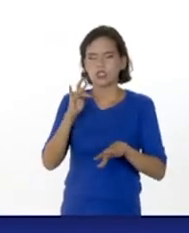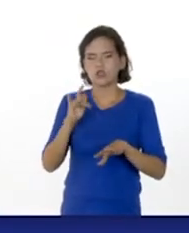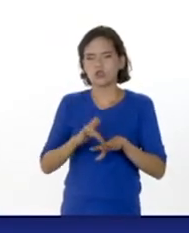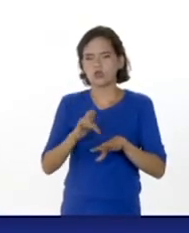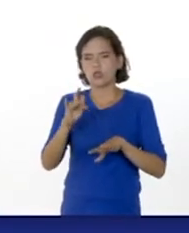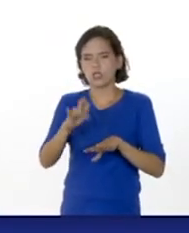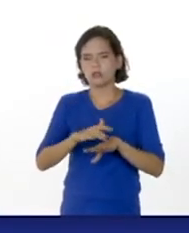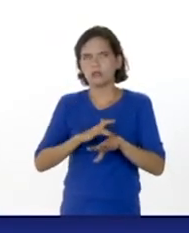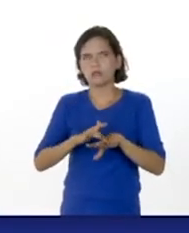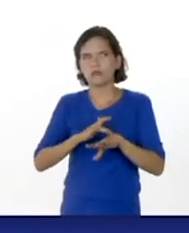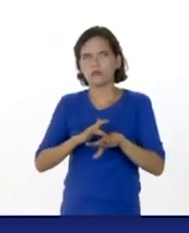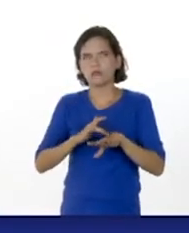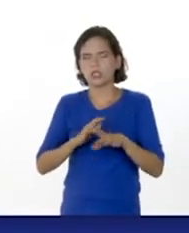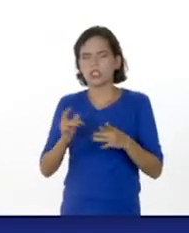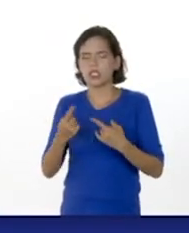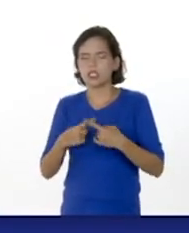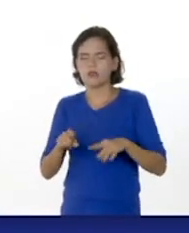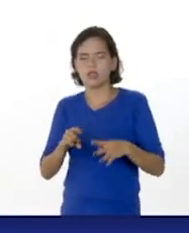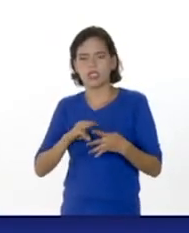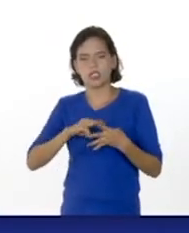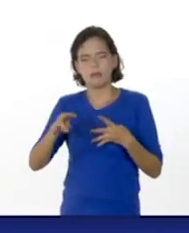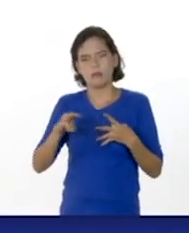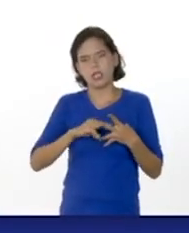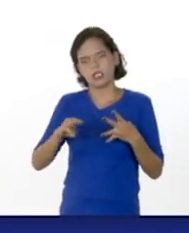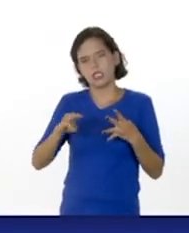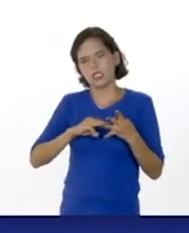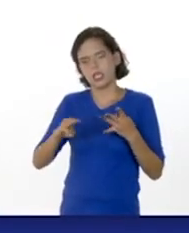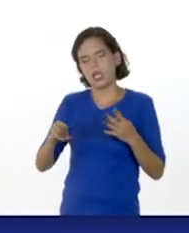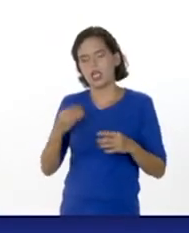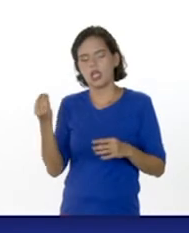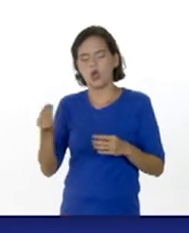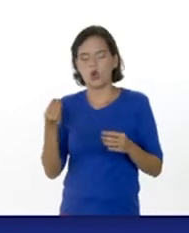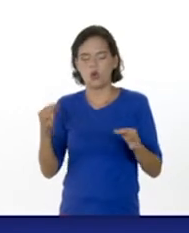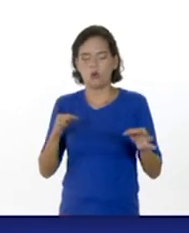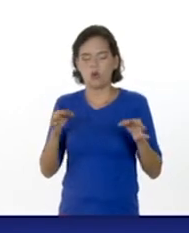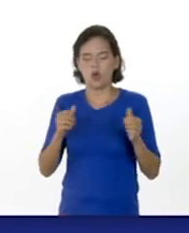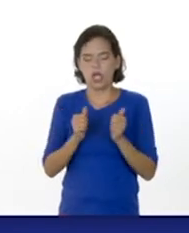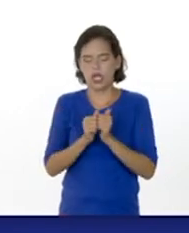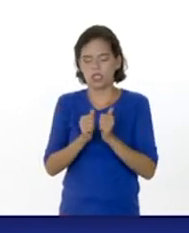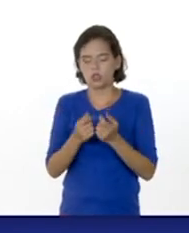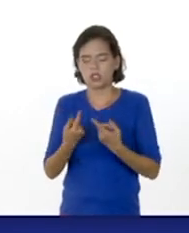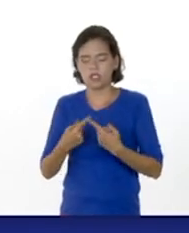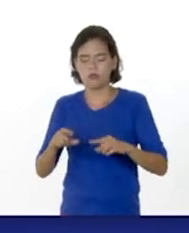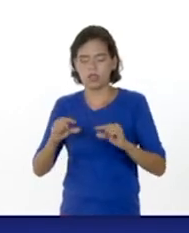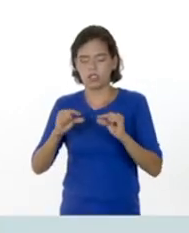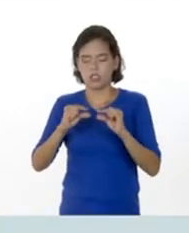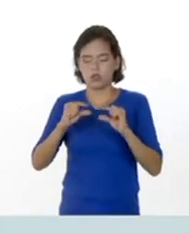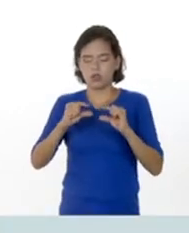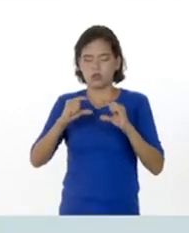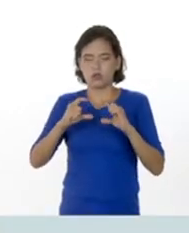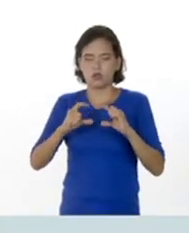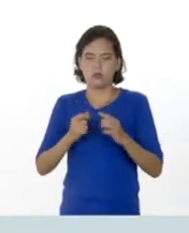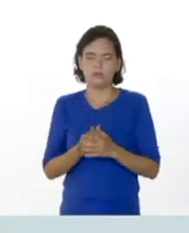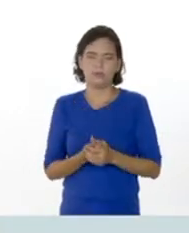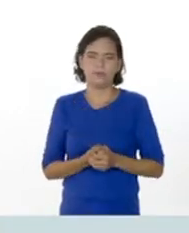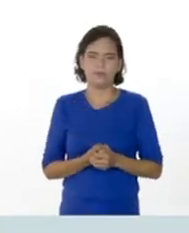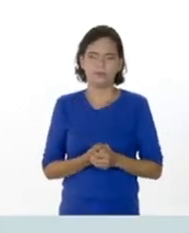Las texturas de diferentes materiales, como pueden ser, por ejemplo, cartón de diferente grosor o de diferente textura,